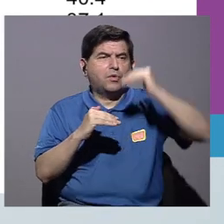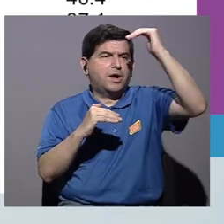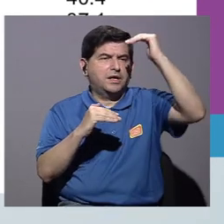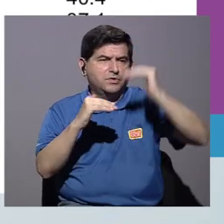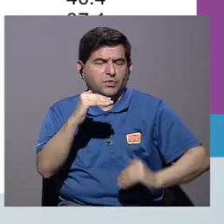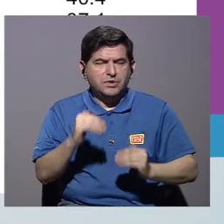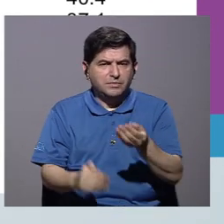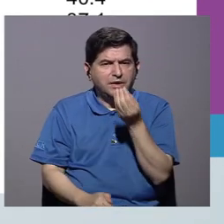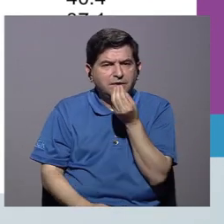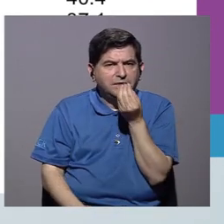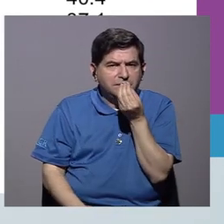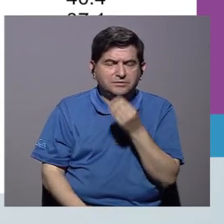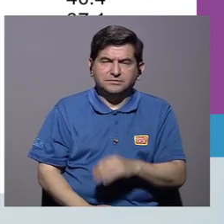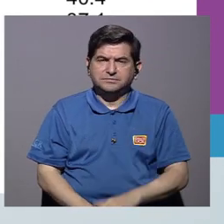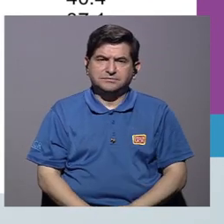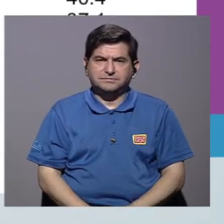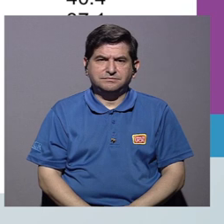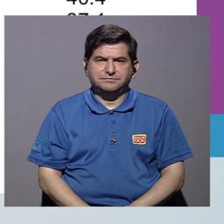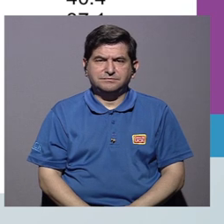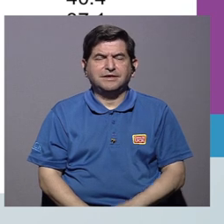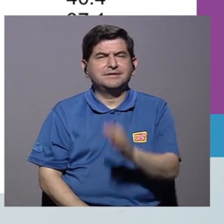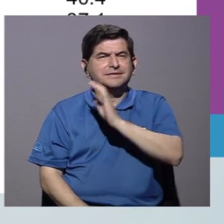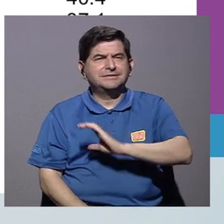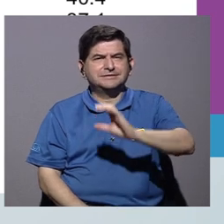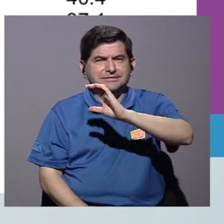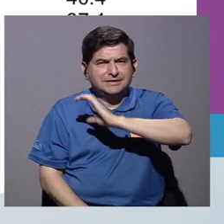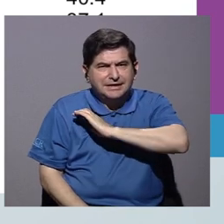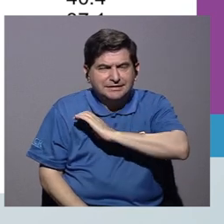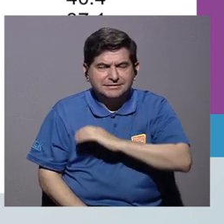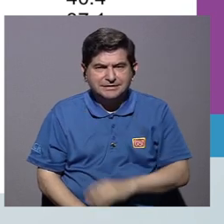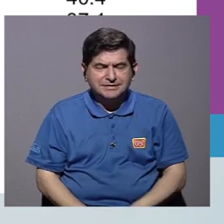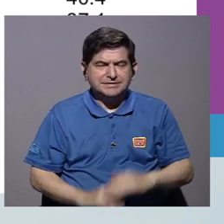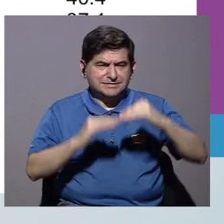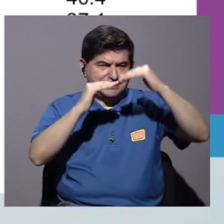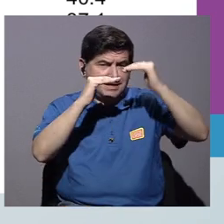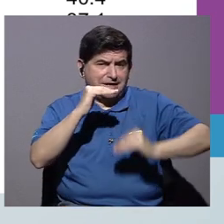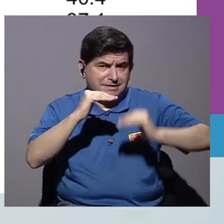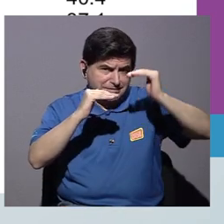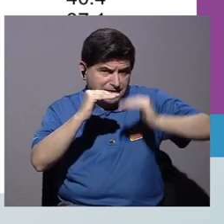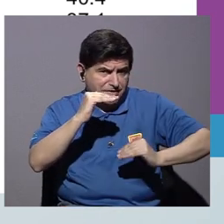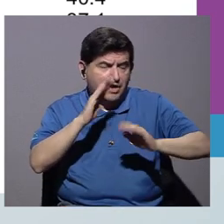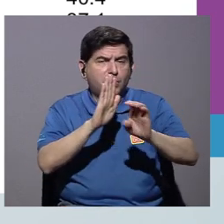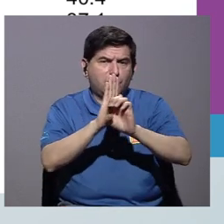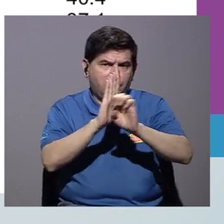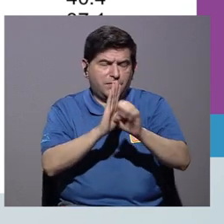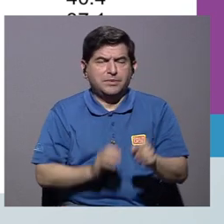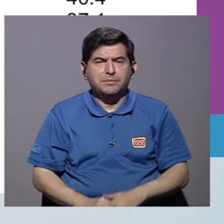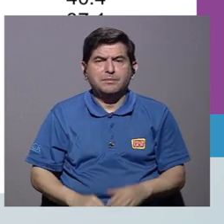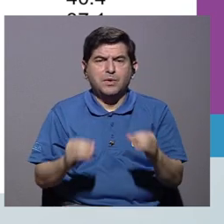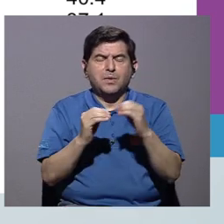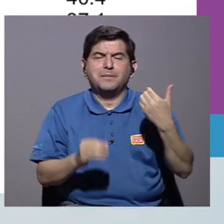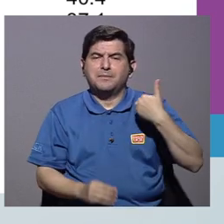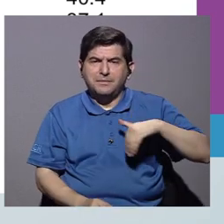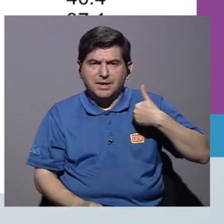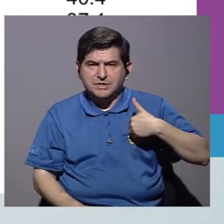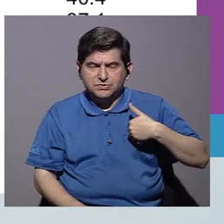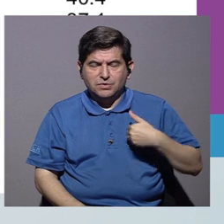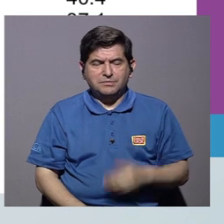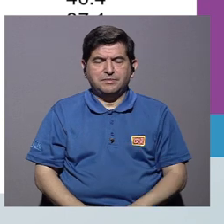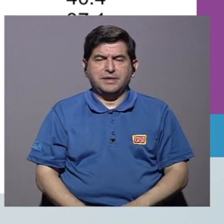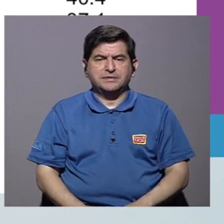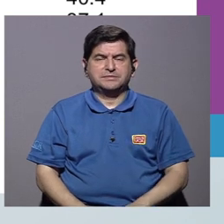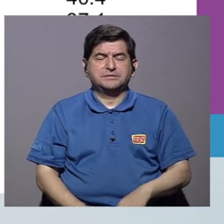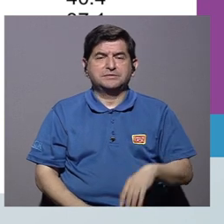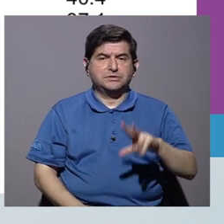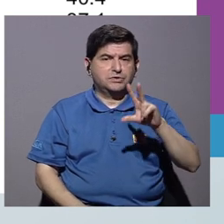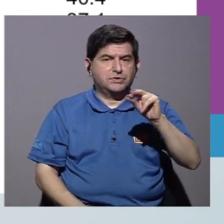En estos grupos de alto y bajo consumo, el que caracteriza, el de bajo consumo, por ejemplo,